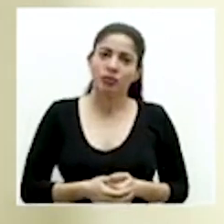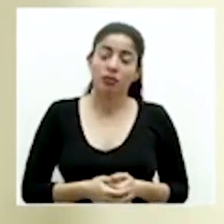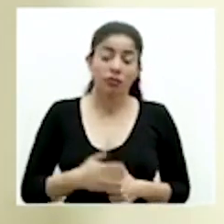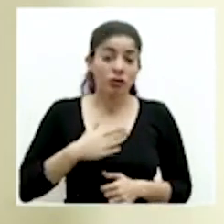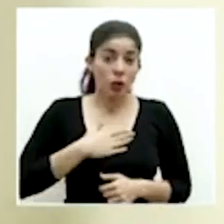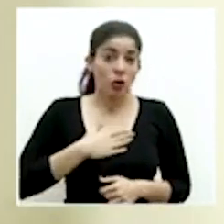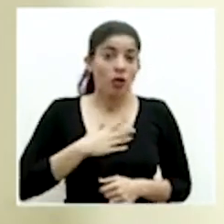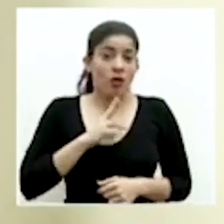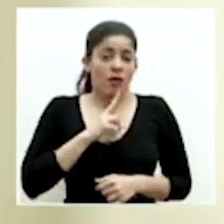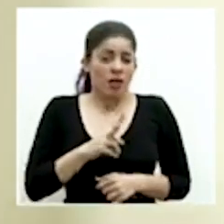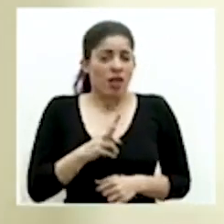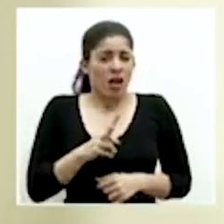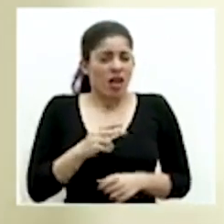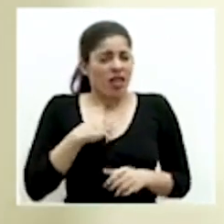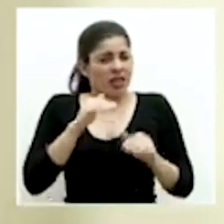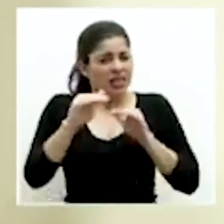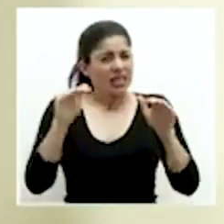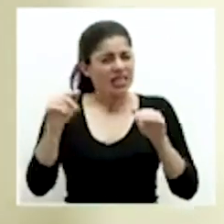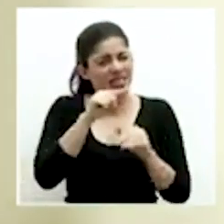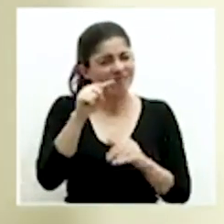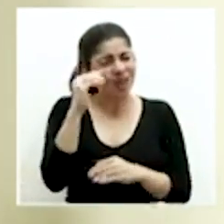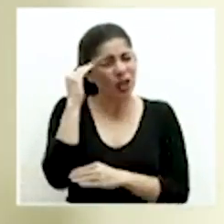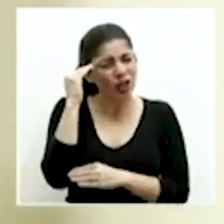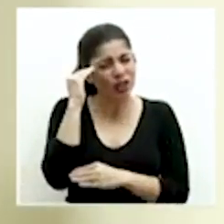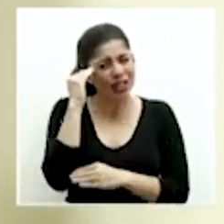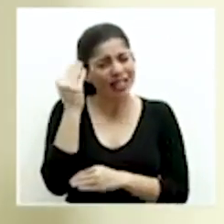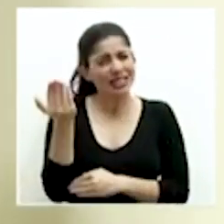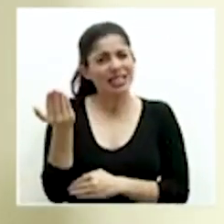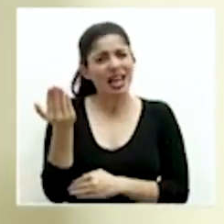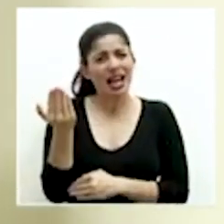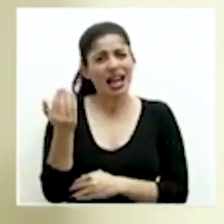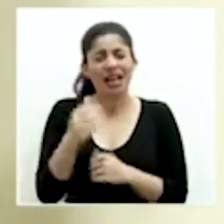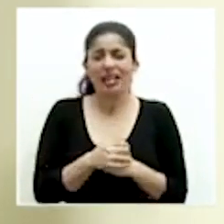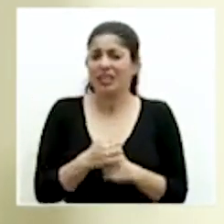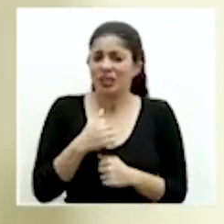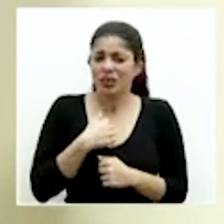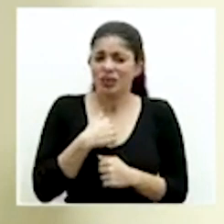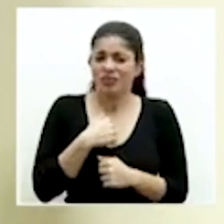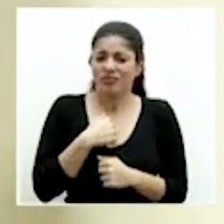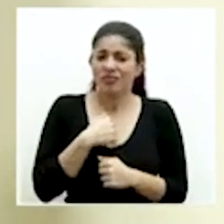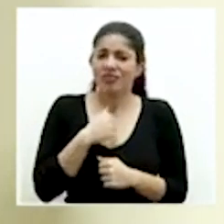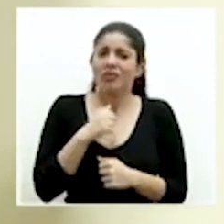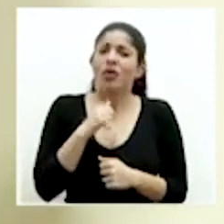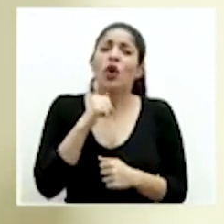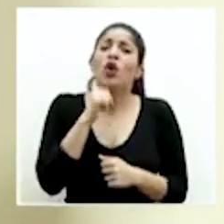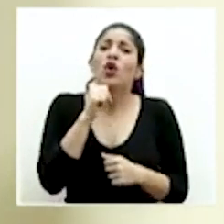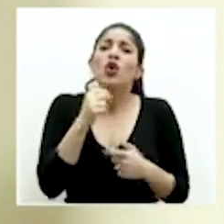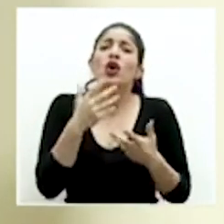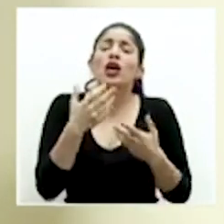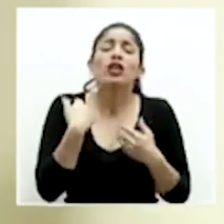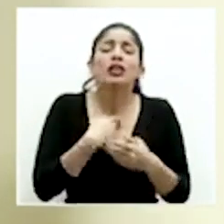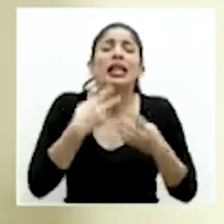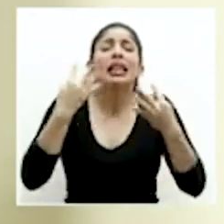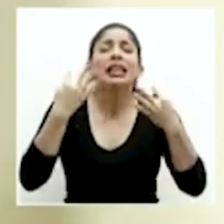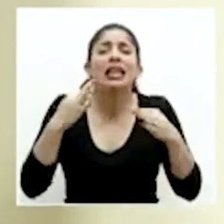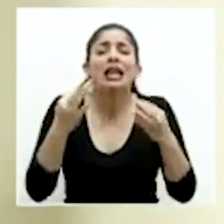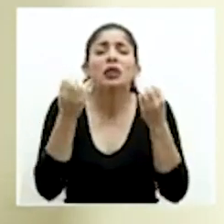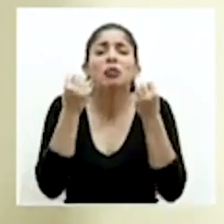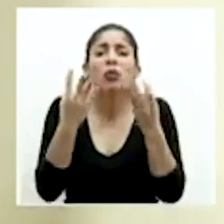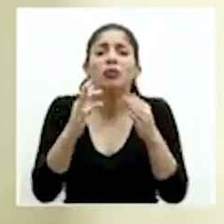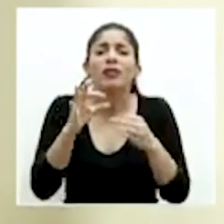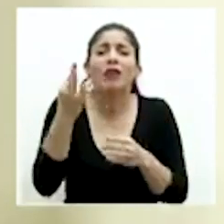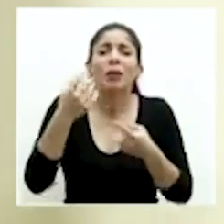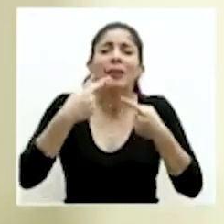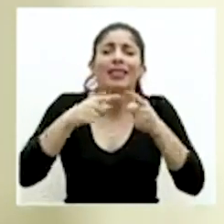Y yo de verdad hago ese llamado por favor a la conciencia, yo, o no, no, lo hemos tratado de transmitir el mensaje de múltiples formas,